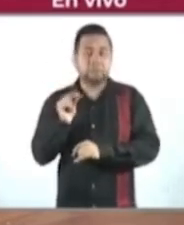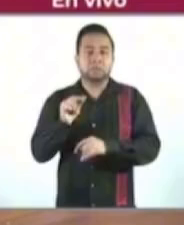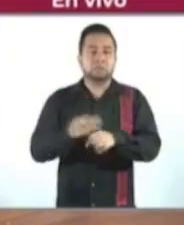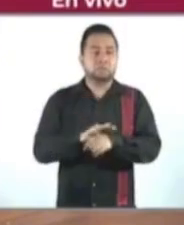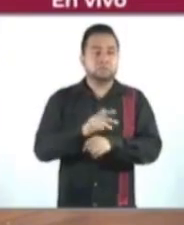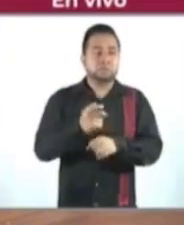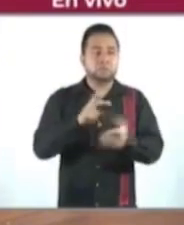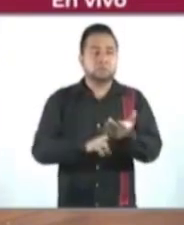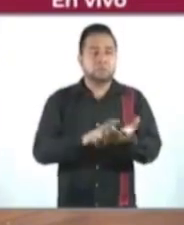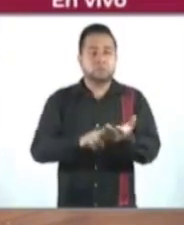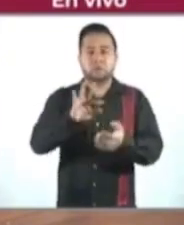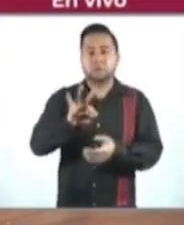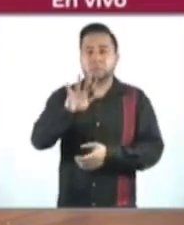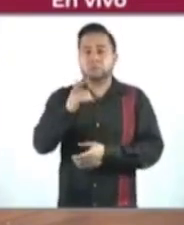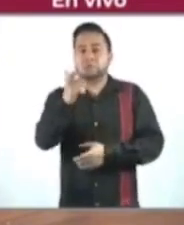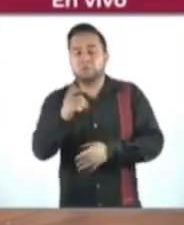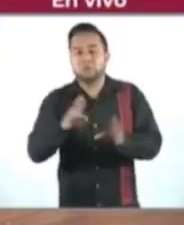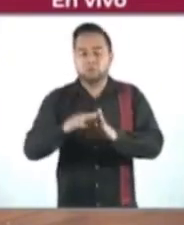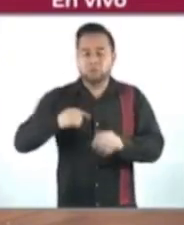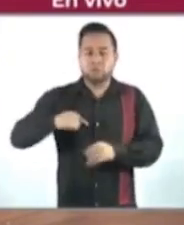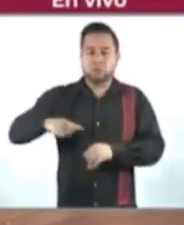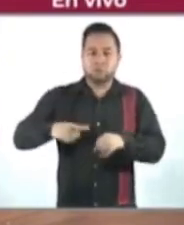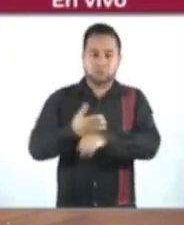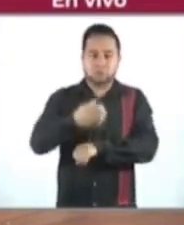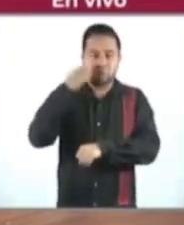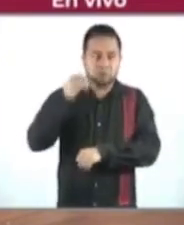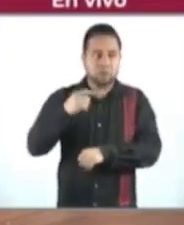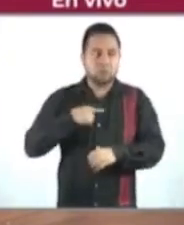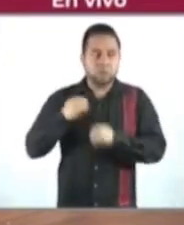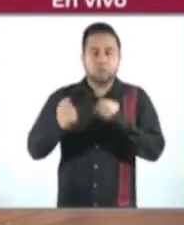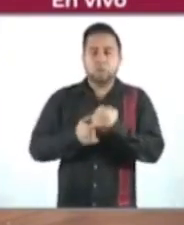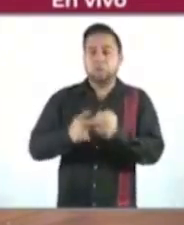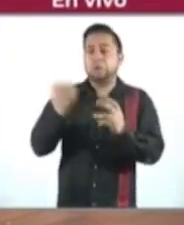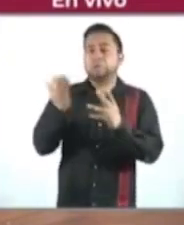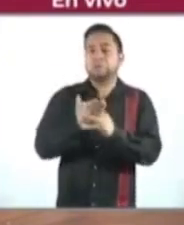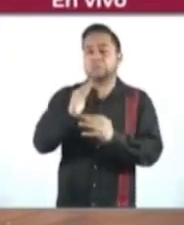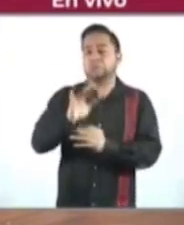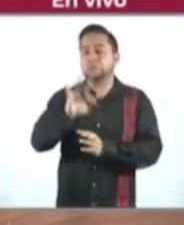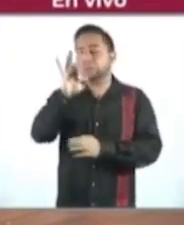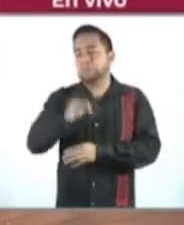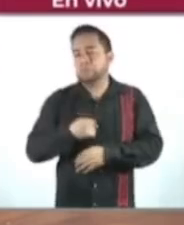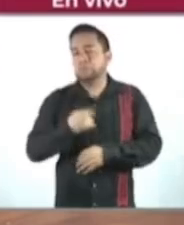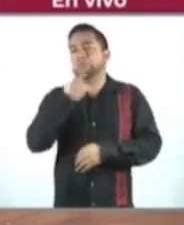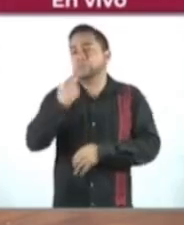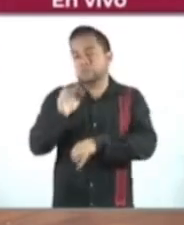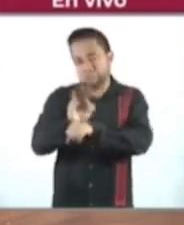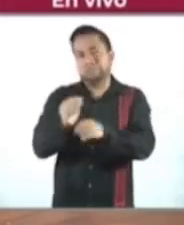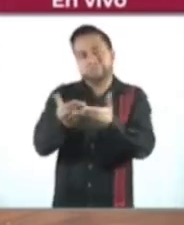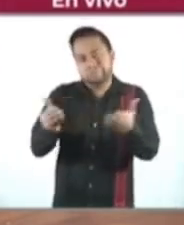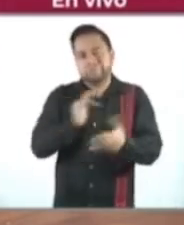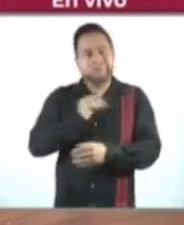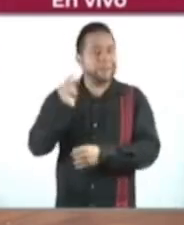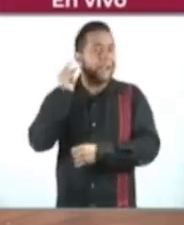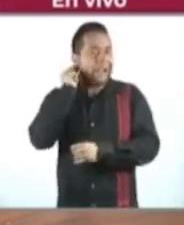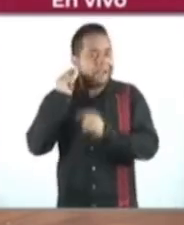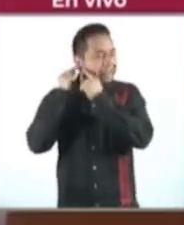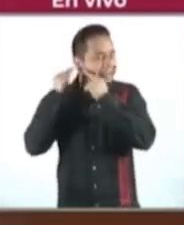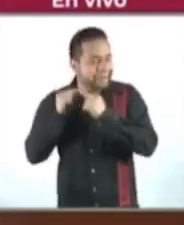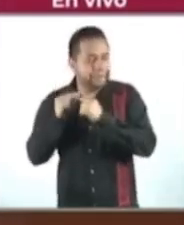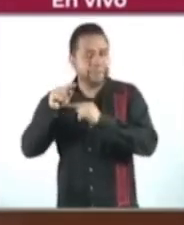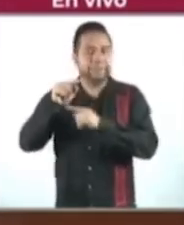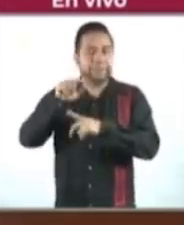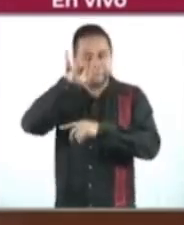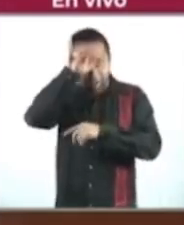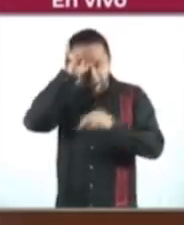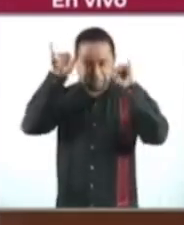45 pesos, y nosotros como gobierno del Estado estamos aportando la mitad, entonces le estamos diciendo qué sirve ahora. ¿Qué viene ahora? Lo que viene